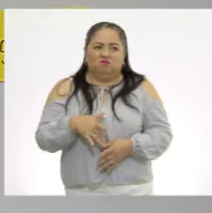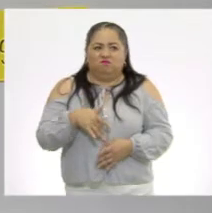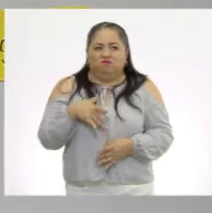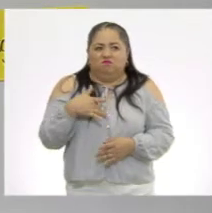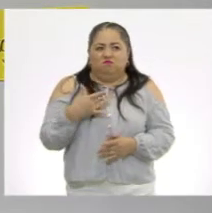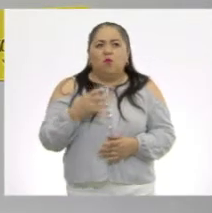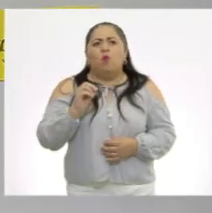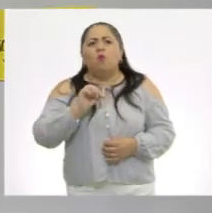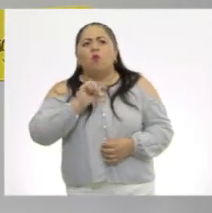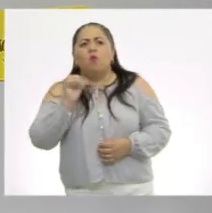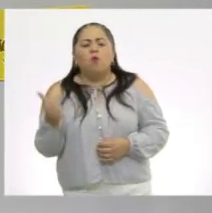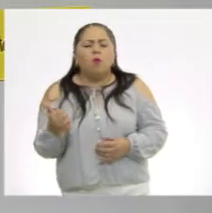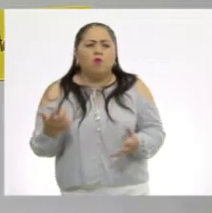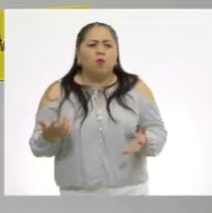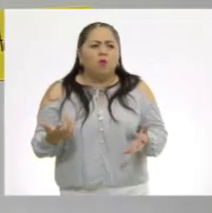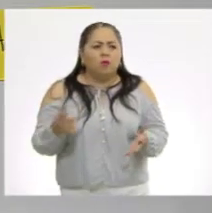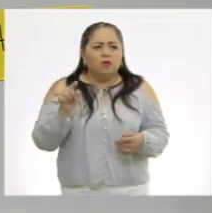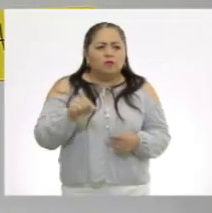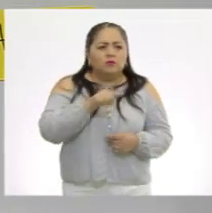¿Qué otra podría ser también?